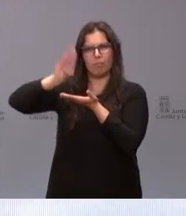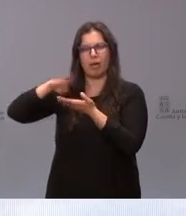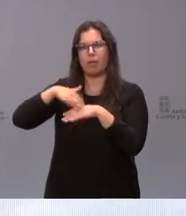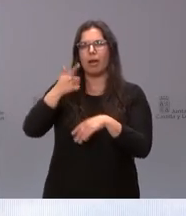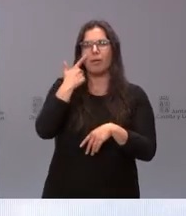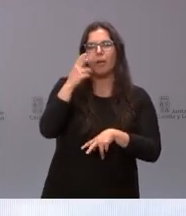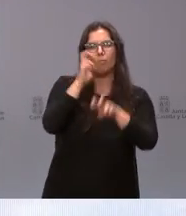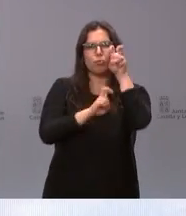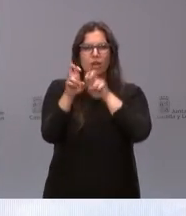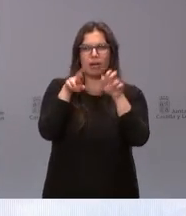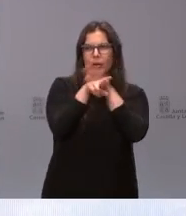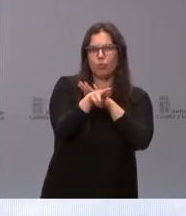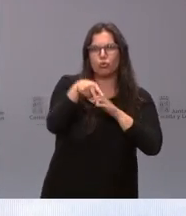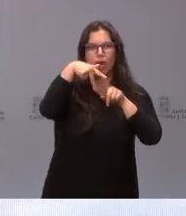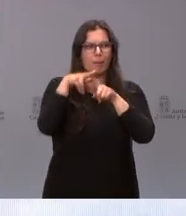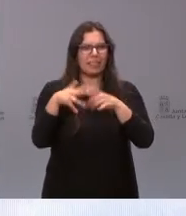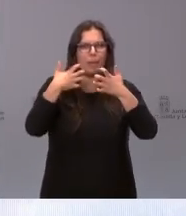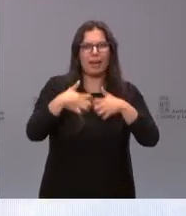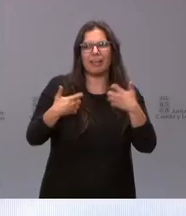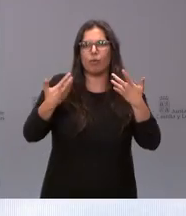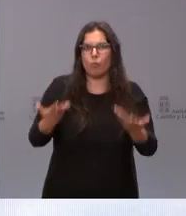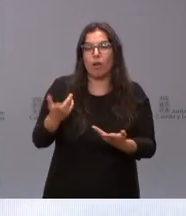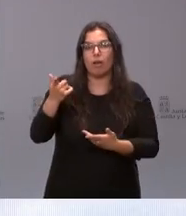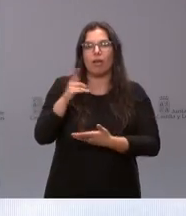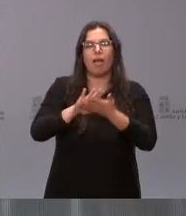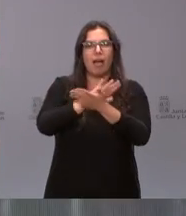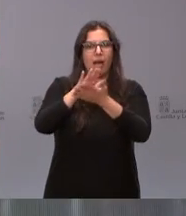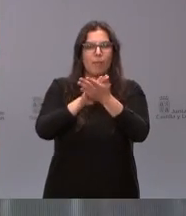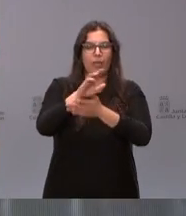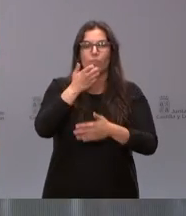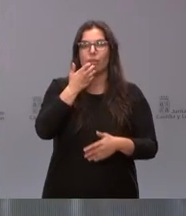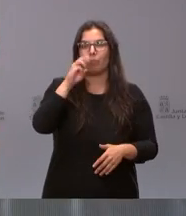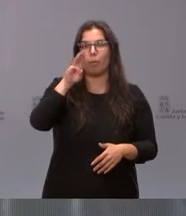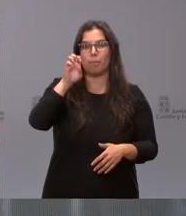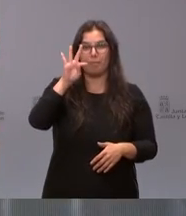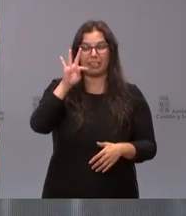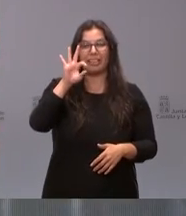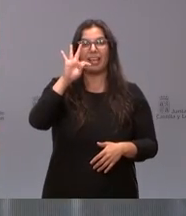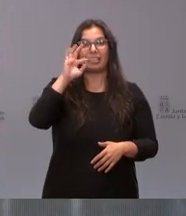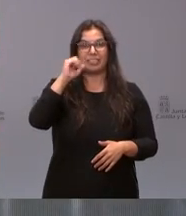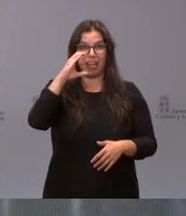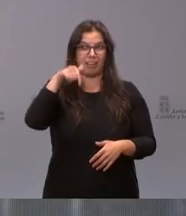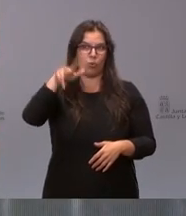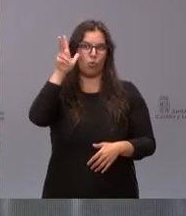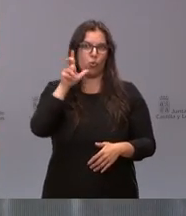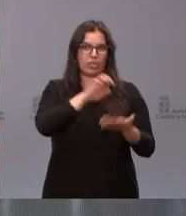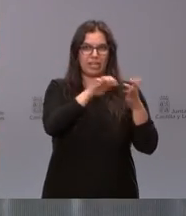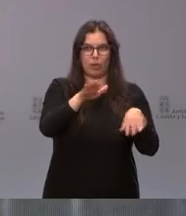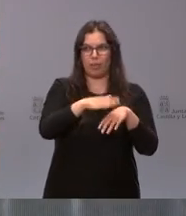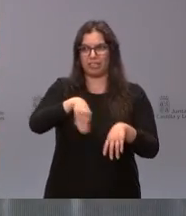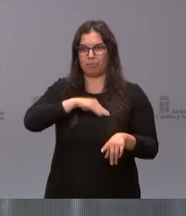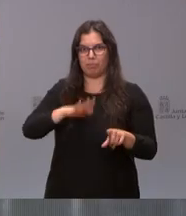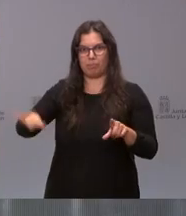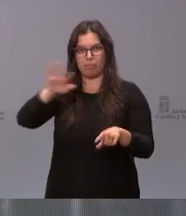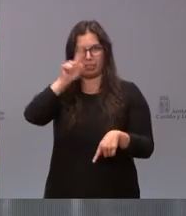y al equipamiento se ha hablado aquí del PECTAC que es un lujo en Castilla y León y en toda España se ha